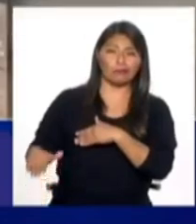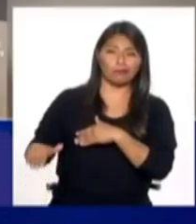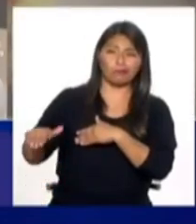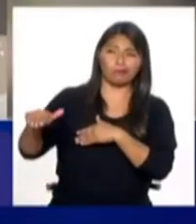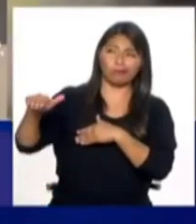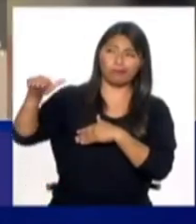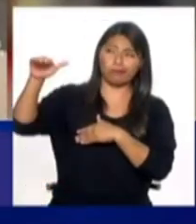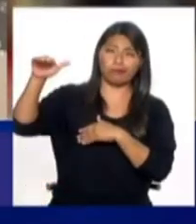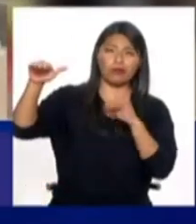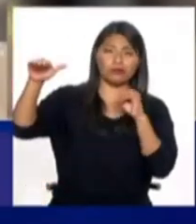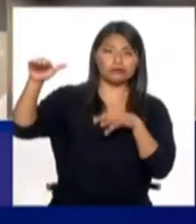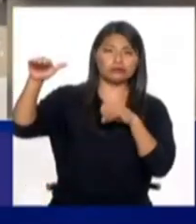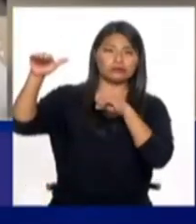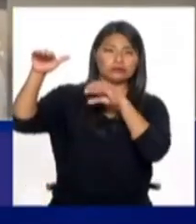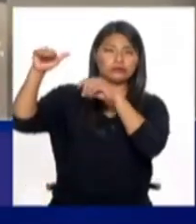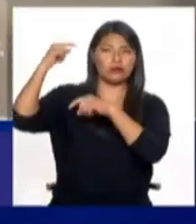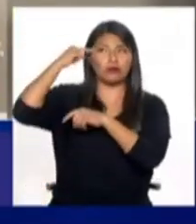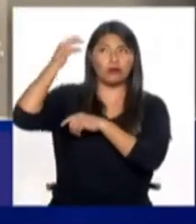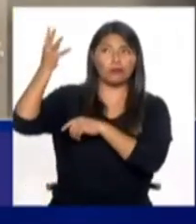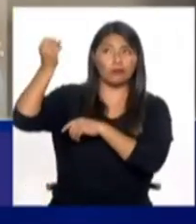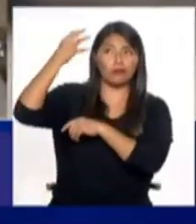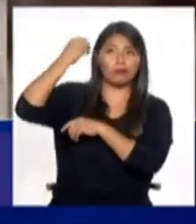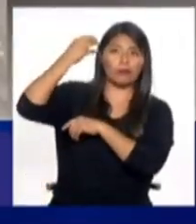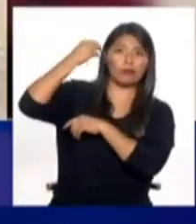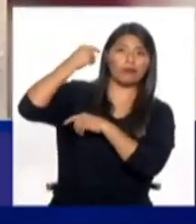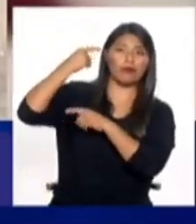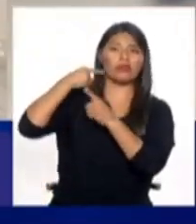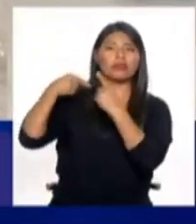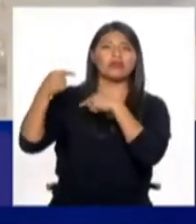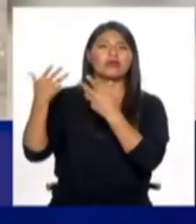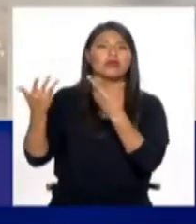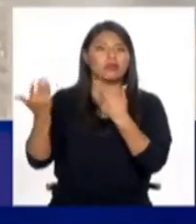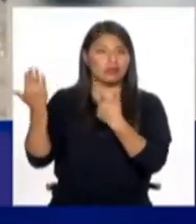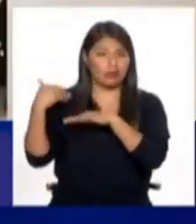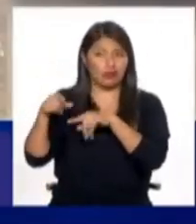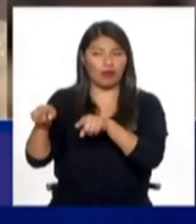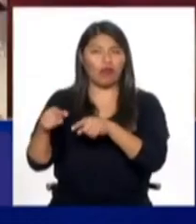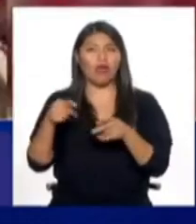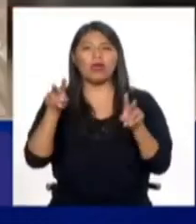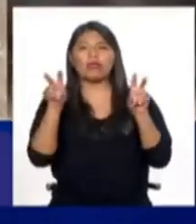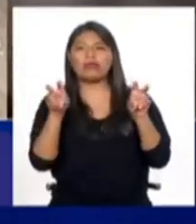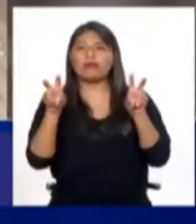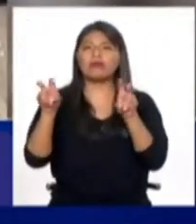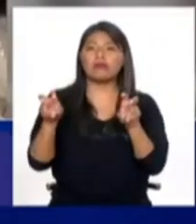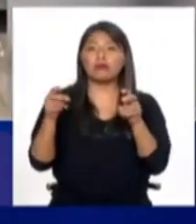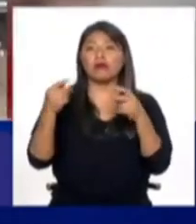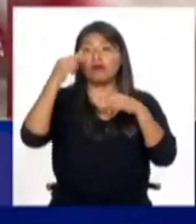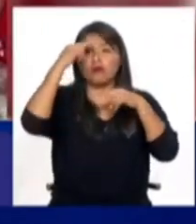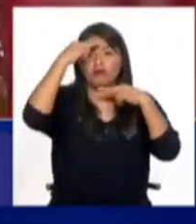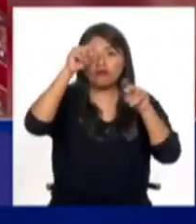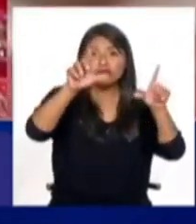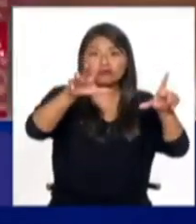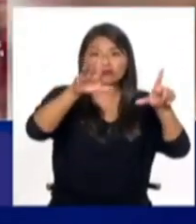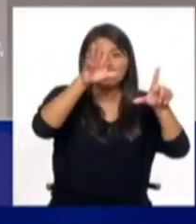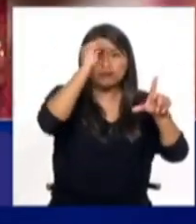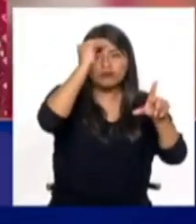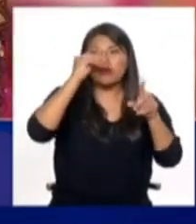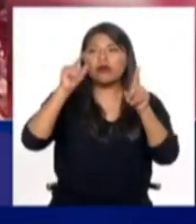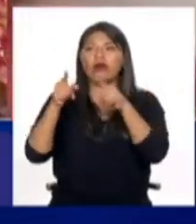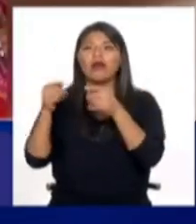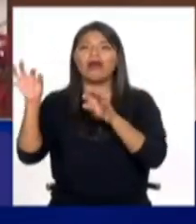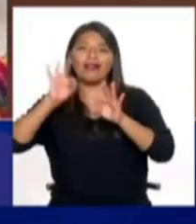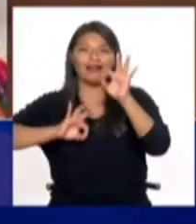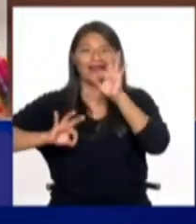nuestra vida, que se sigue recibiendo hasta el momento, a partir de los propios medios de comunicación, de los programas cómicos,